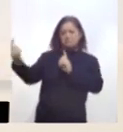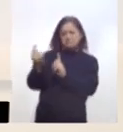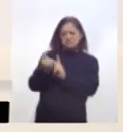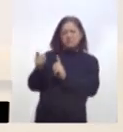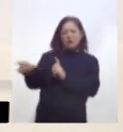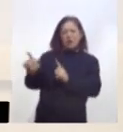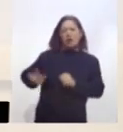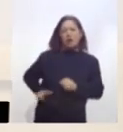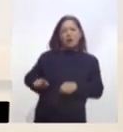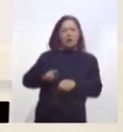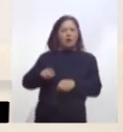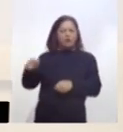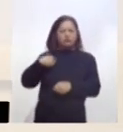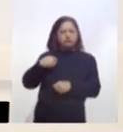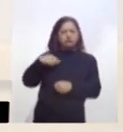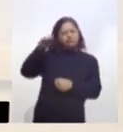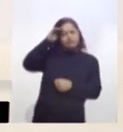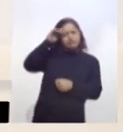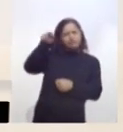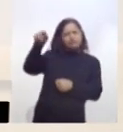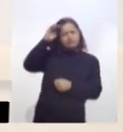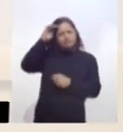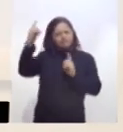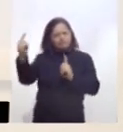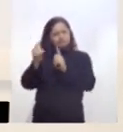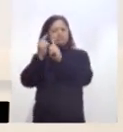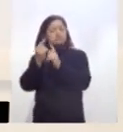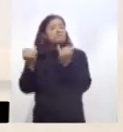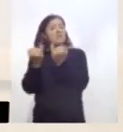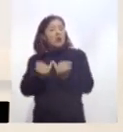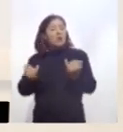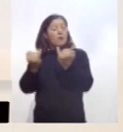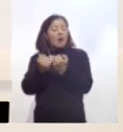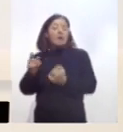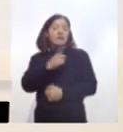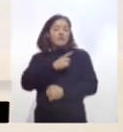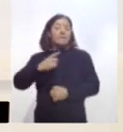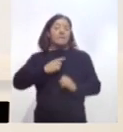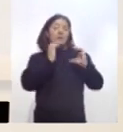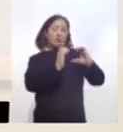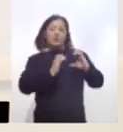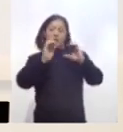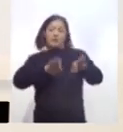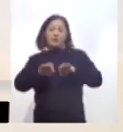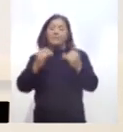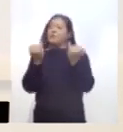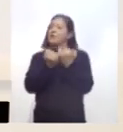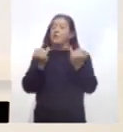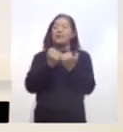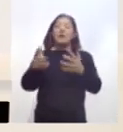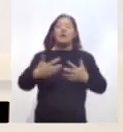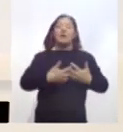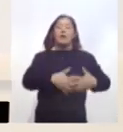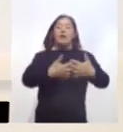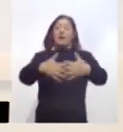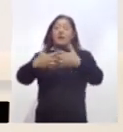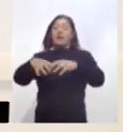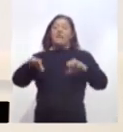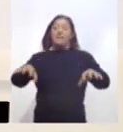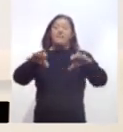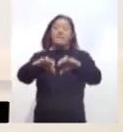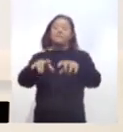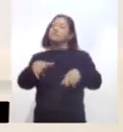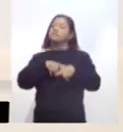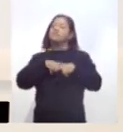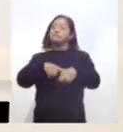de que tenemos que cuidar por un lado la preservación del empleo, pero también la permanencia de las empresas. Entonces eso es muy importante porque